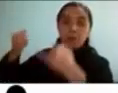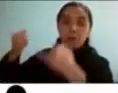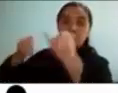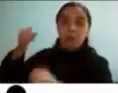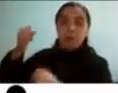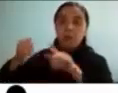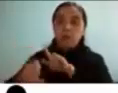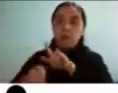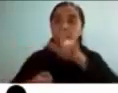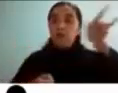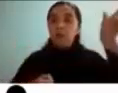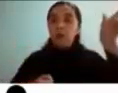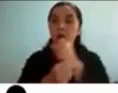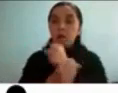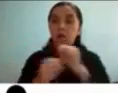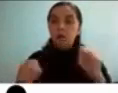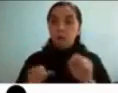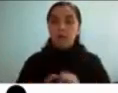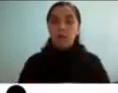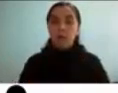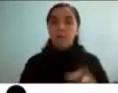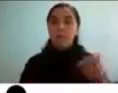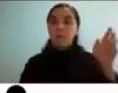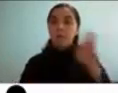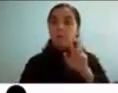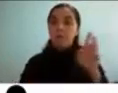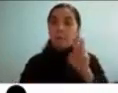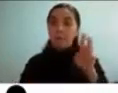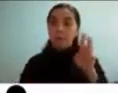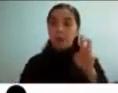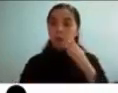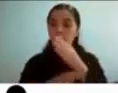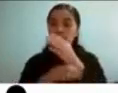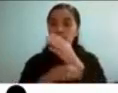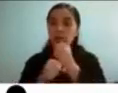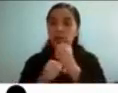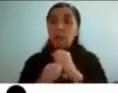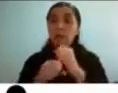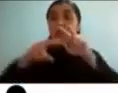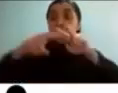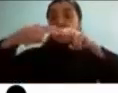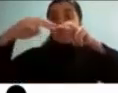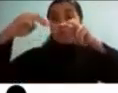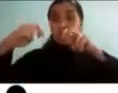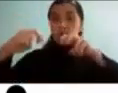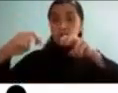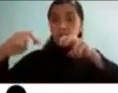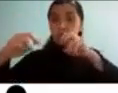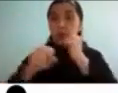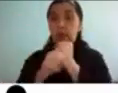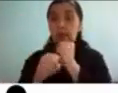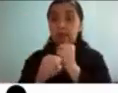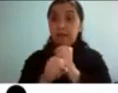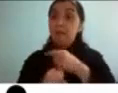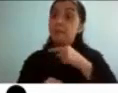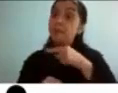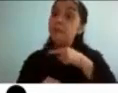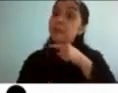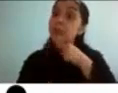mi papá una vez tuve que ir a trabajar con él y nos sentábamos a trabajar y dice un cafecito y volvíamos